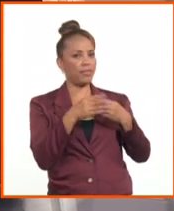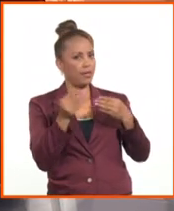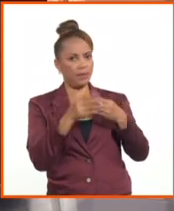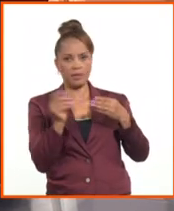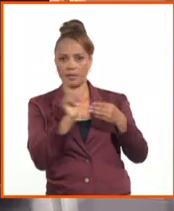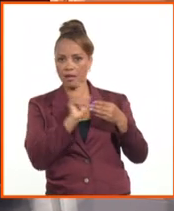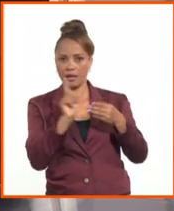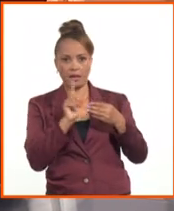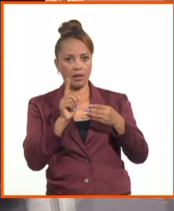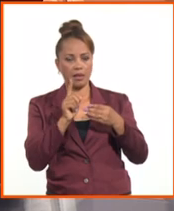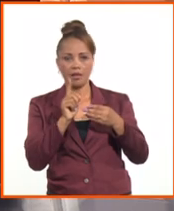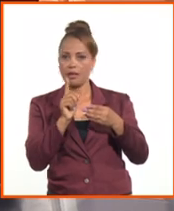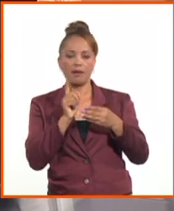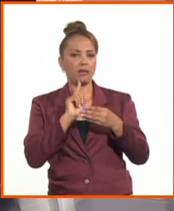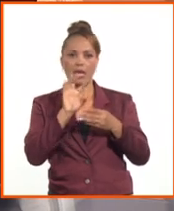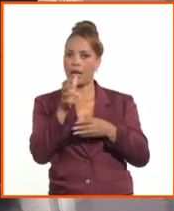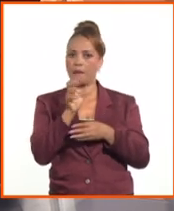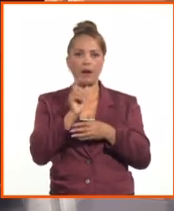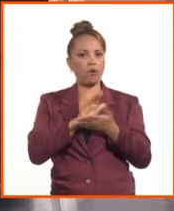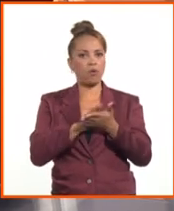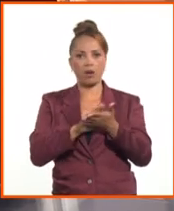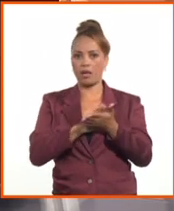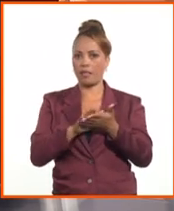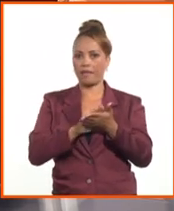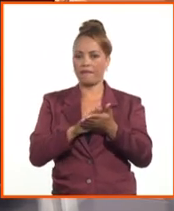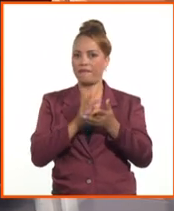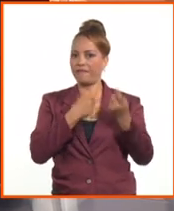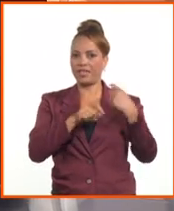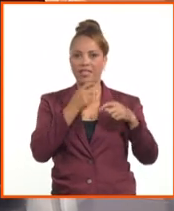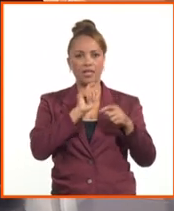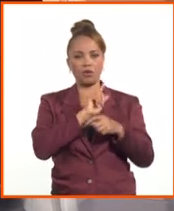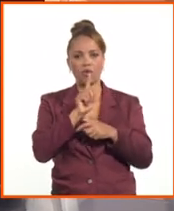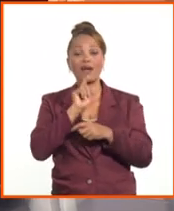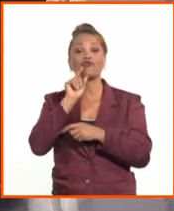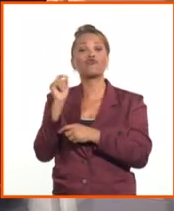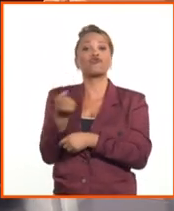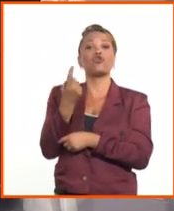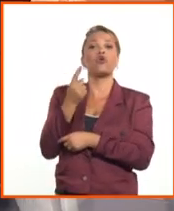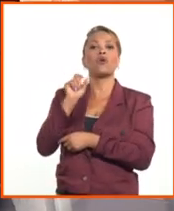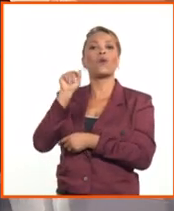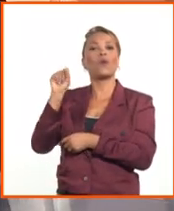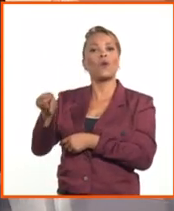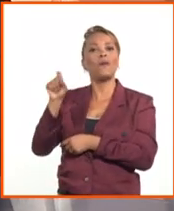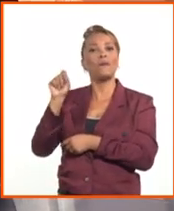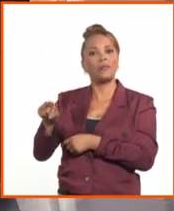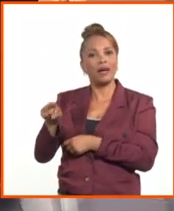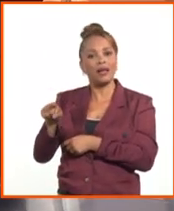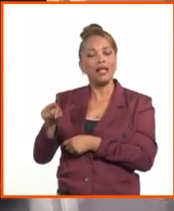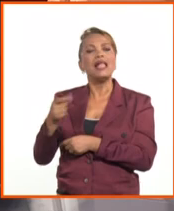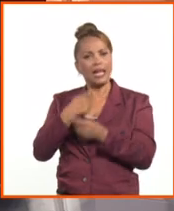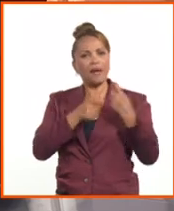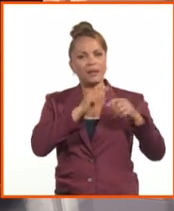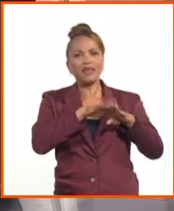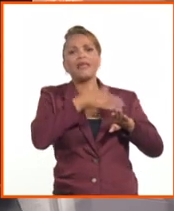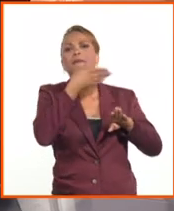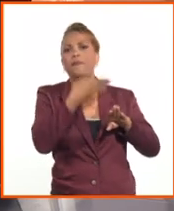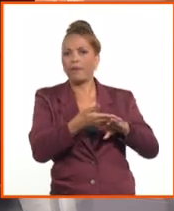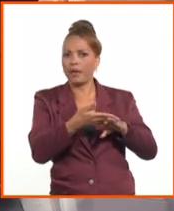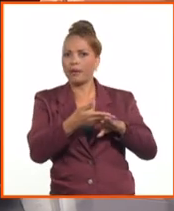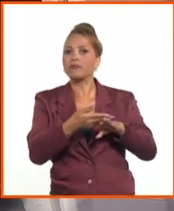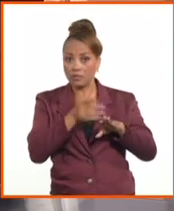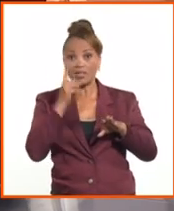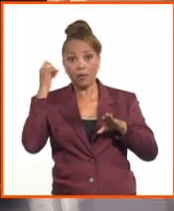la cadeca ni en los bancos, a vender, vamos a comprar, la venta, repito, es más adelante, si ratifico que vamos a vender,